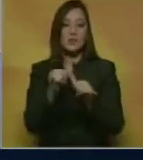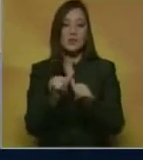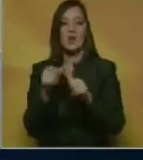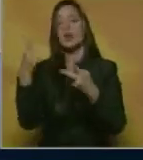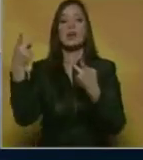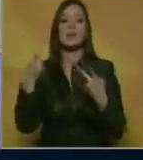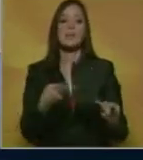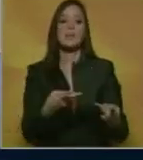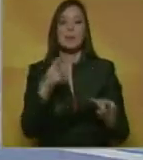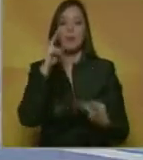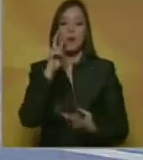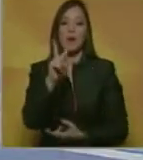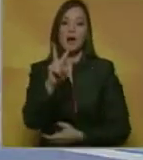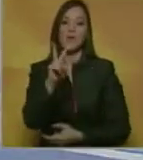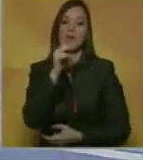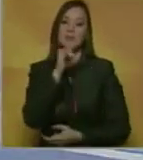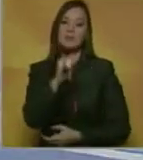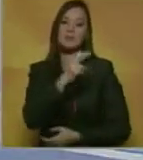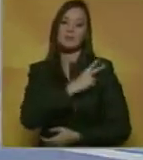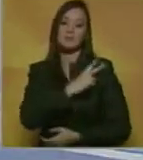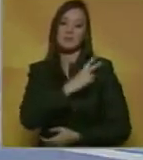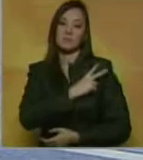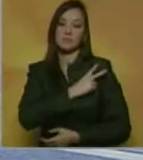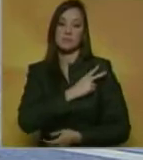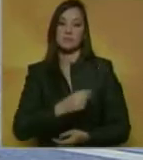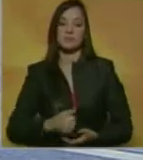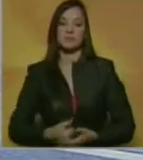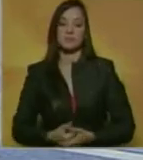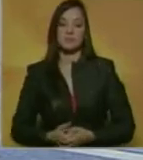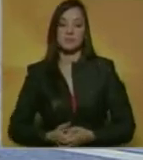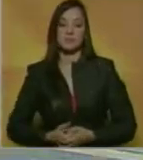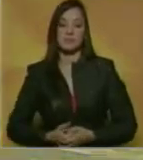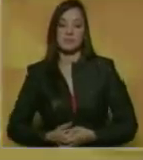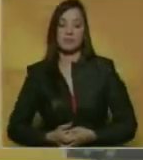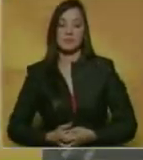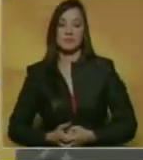invitamos a que continúen con más de la emisión meridiana de su noticiero Benevisión.